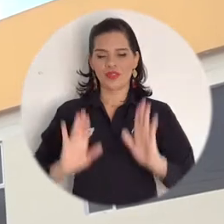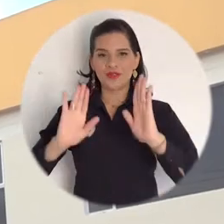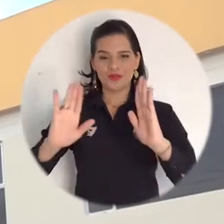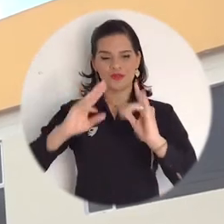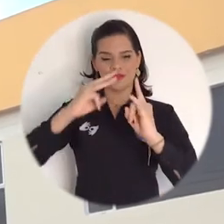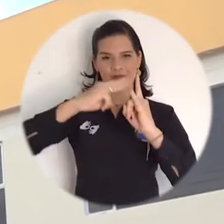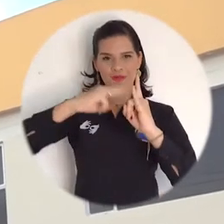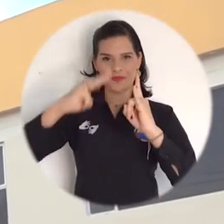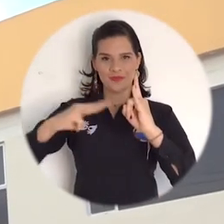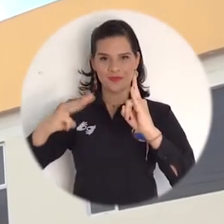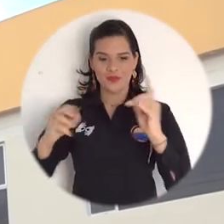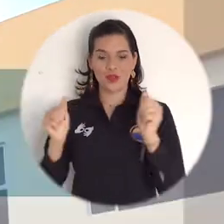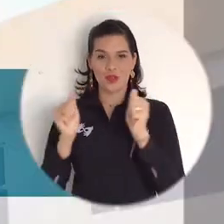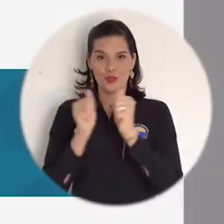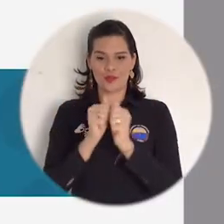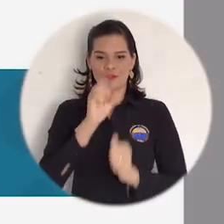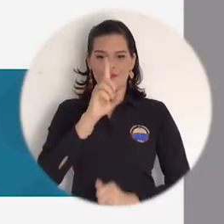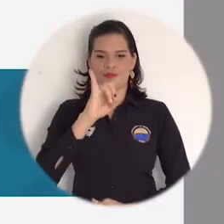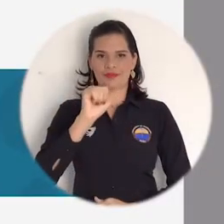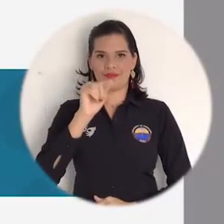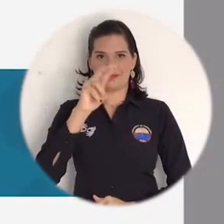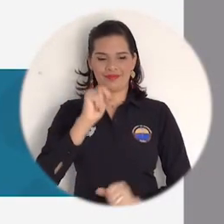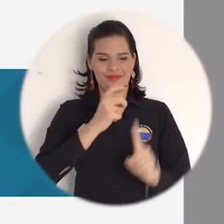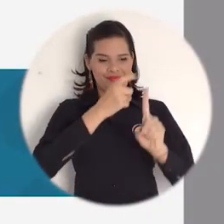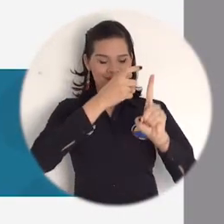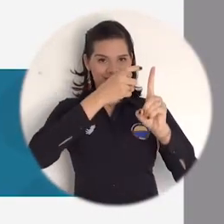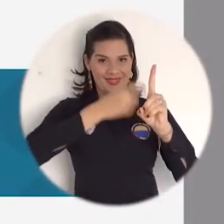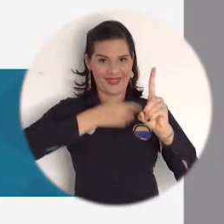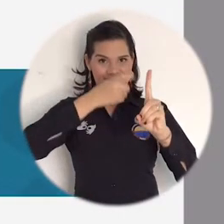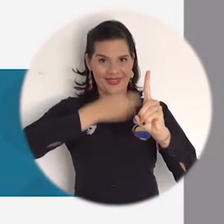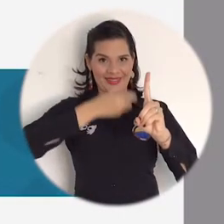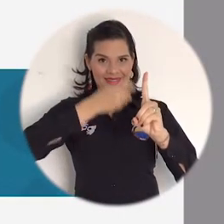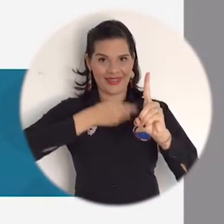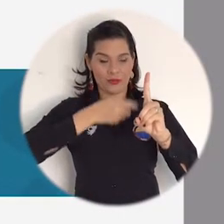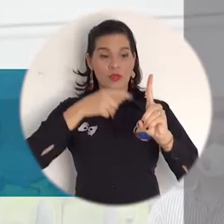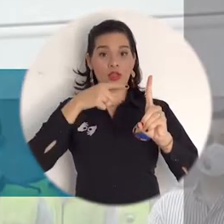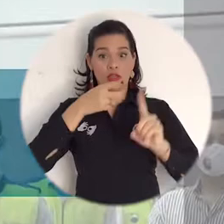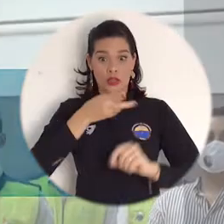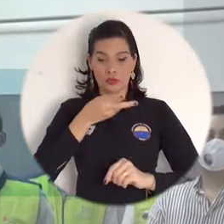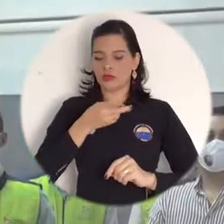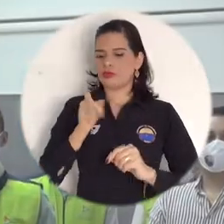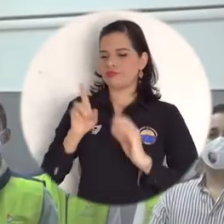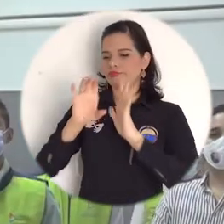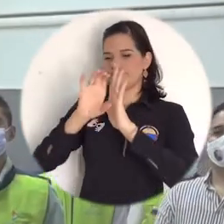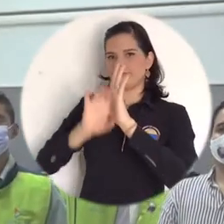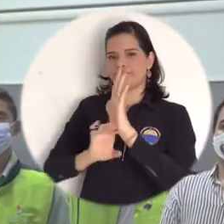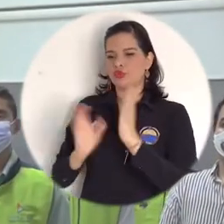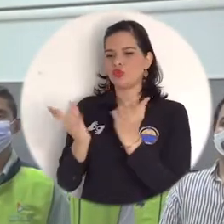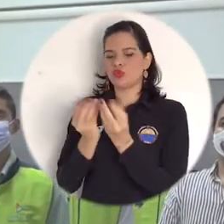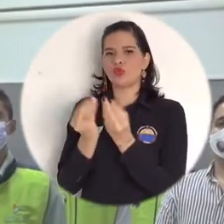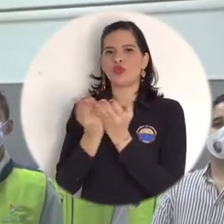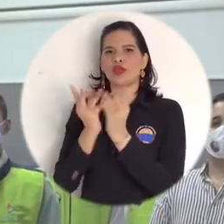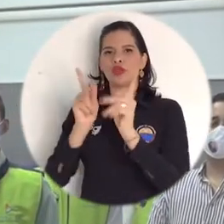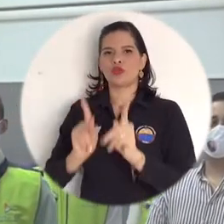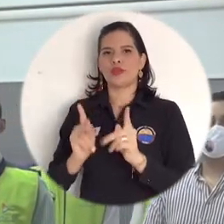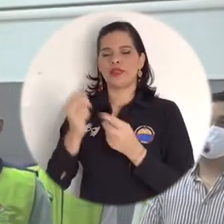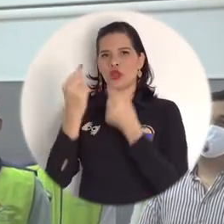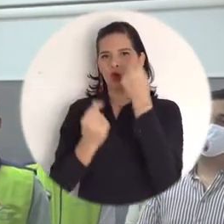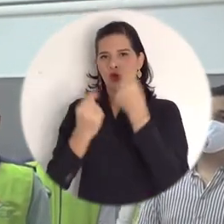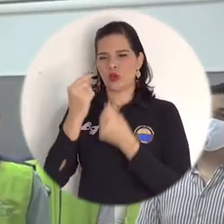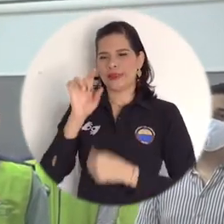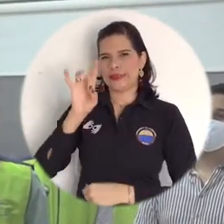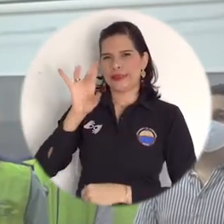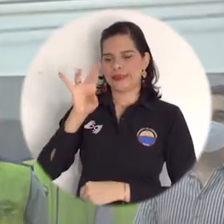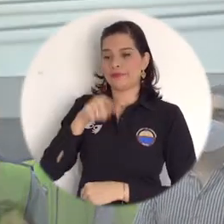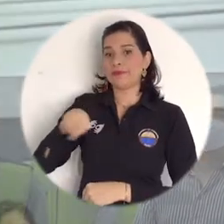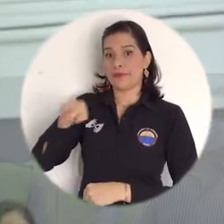La Universidad del Magdalena y la Dirección de Impuestos y Aduanas Nacionales DIAN certificaron a un grupo de 15 estudiantes de contaduría pública que